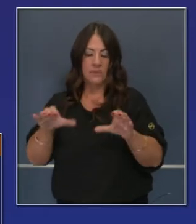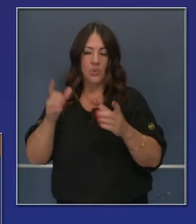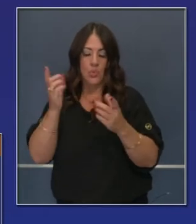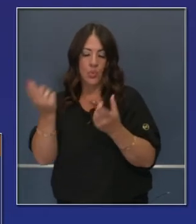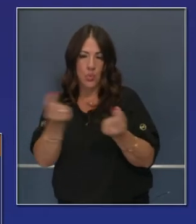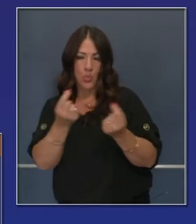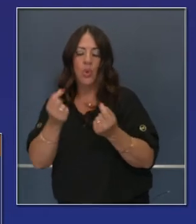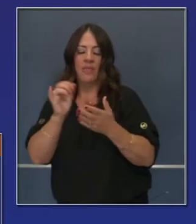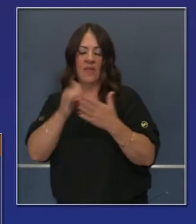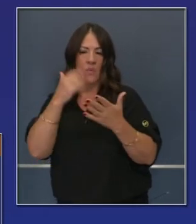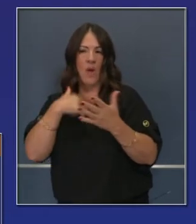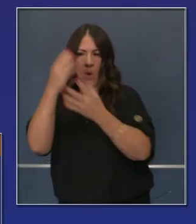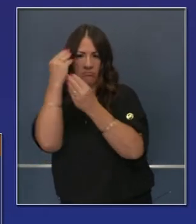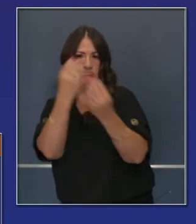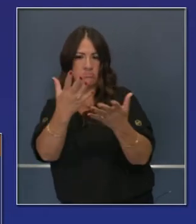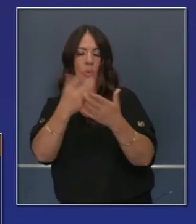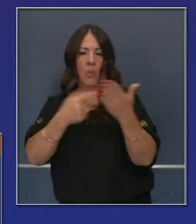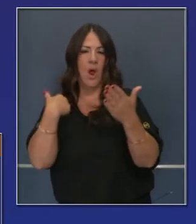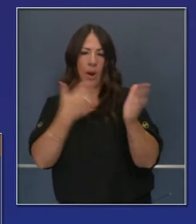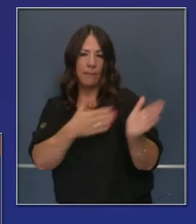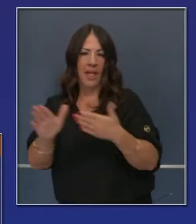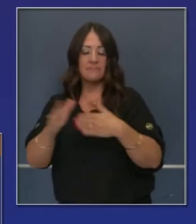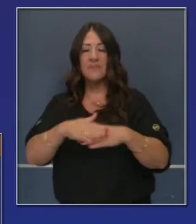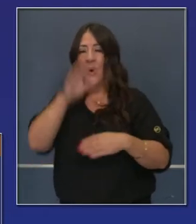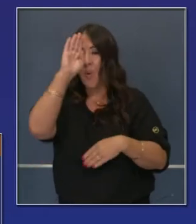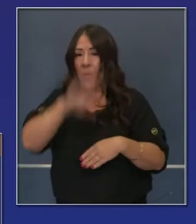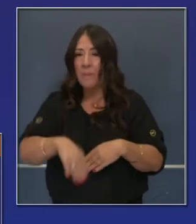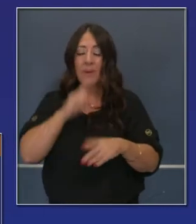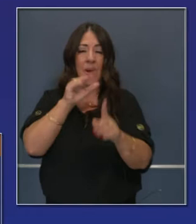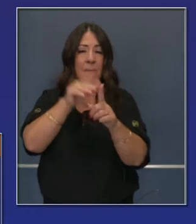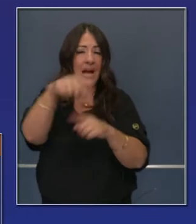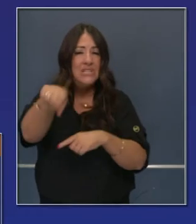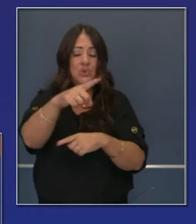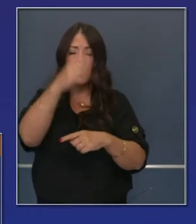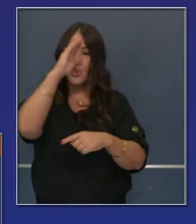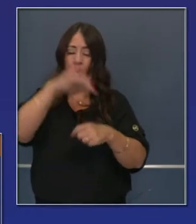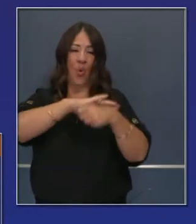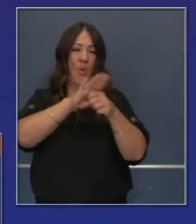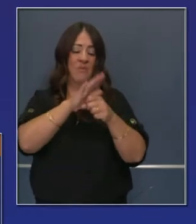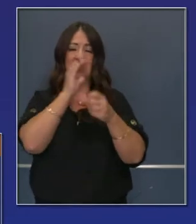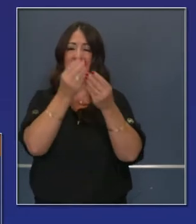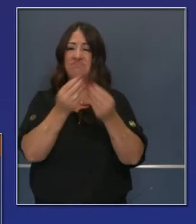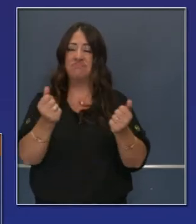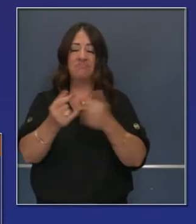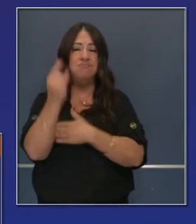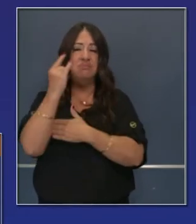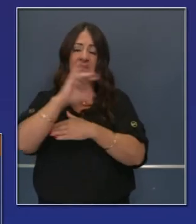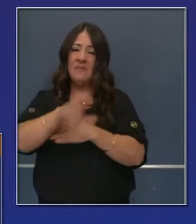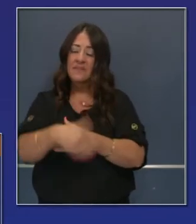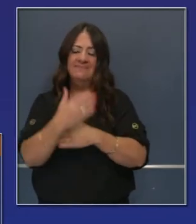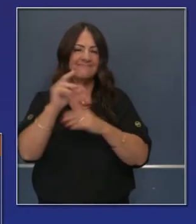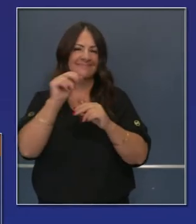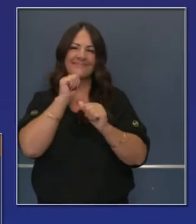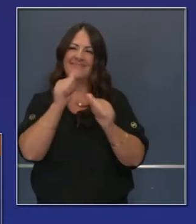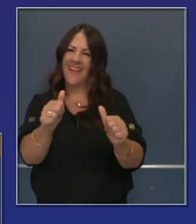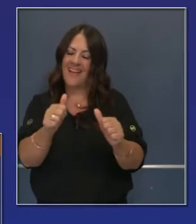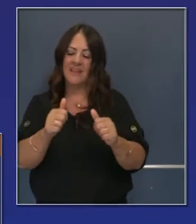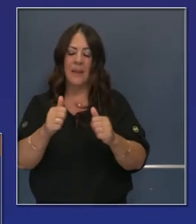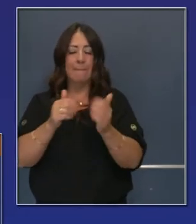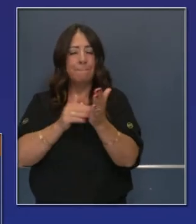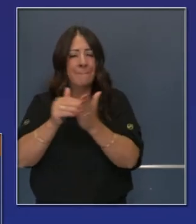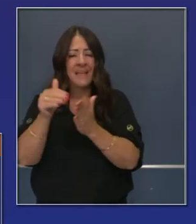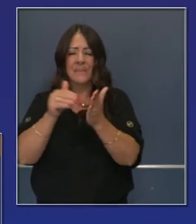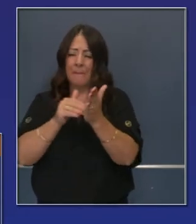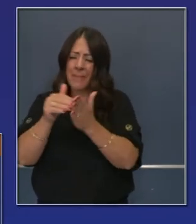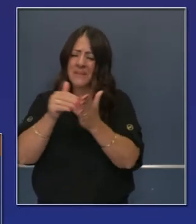a todos que las vacunas no terminarán esta epidemia de la noche a la mañana. El punto final es que aunque millones